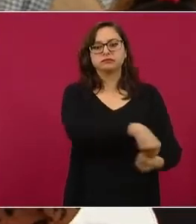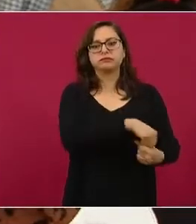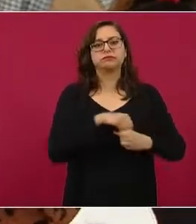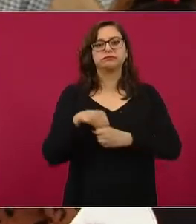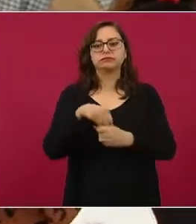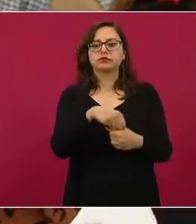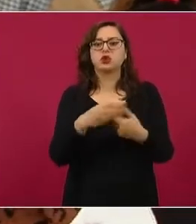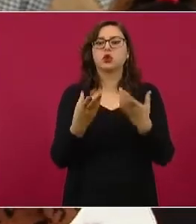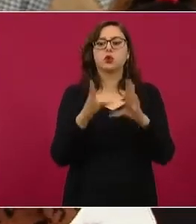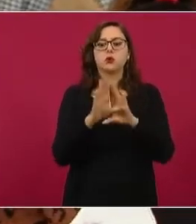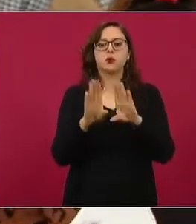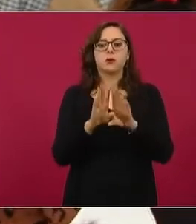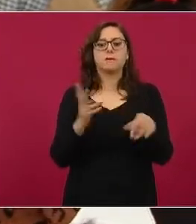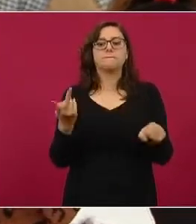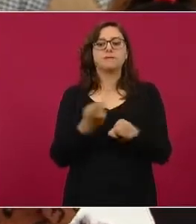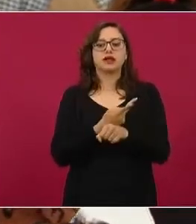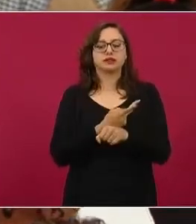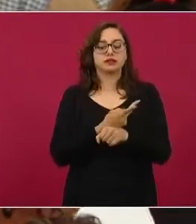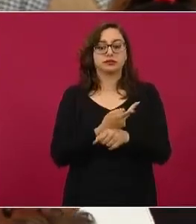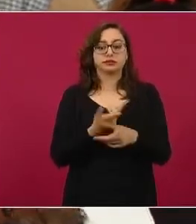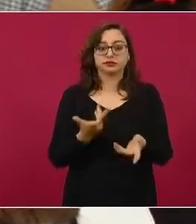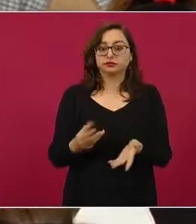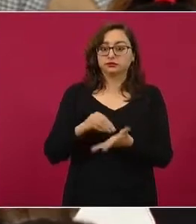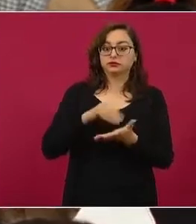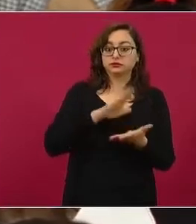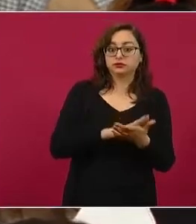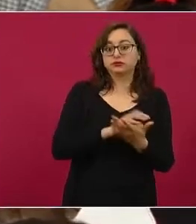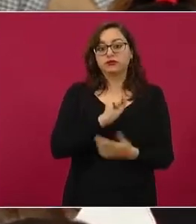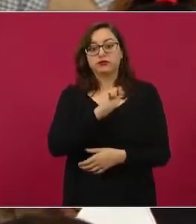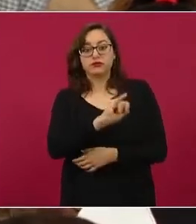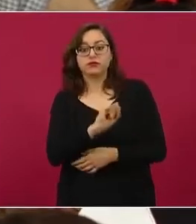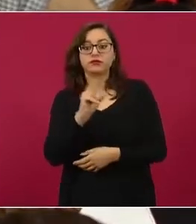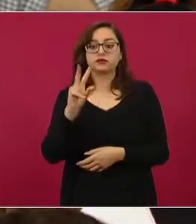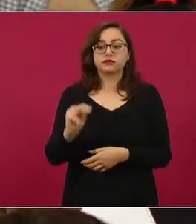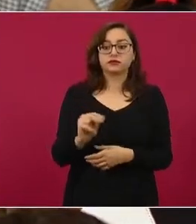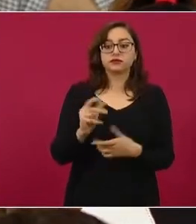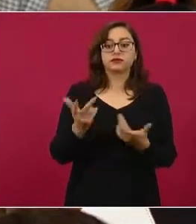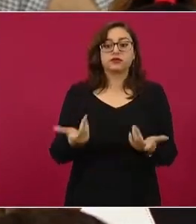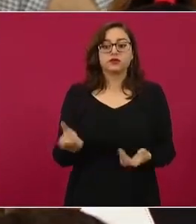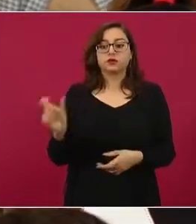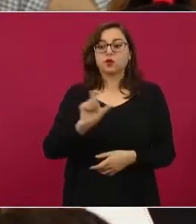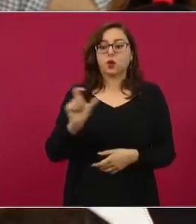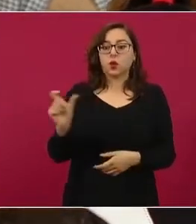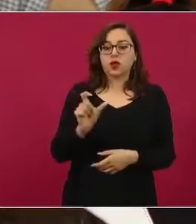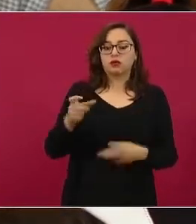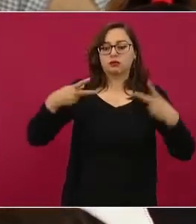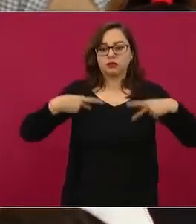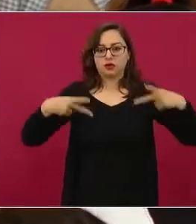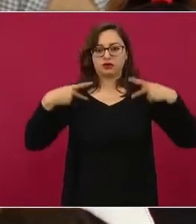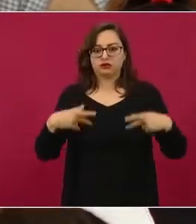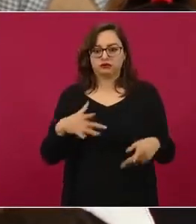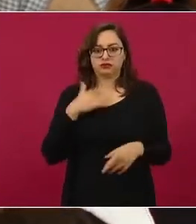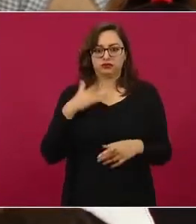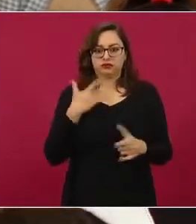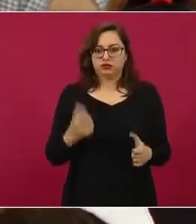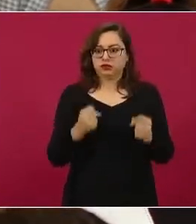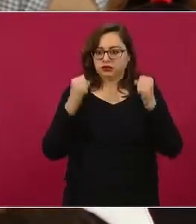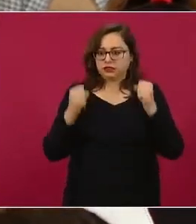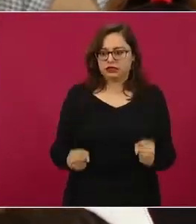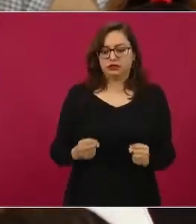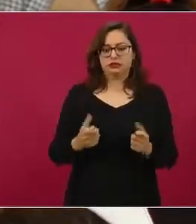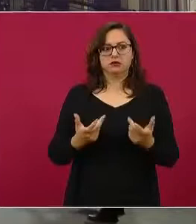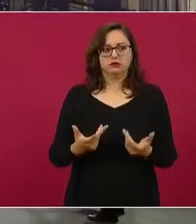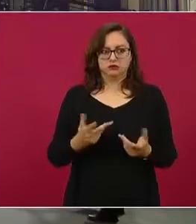el estatus de estos hospitales, si van a dar citas o cuándo, para que la gente tenga certeza y al menos no se